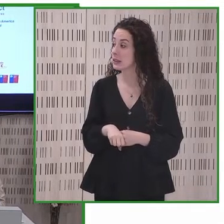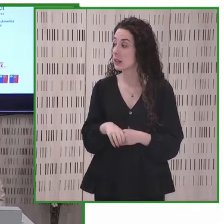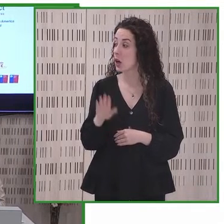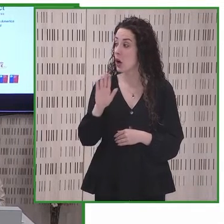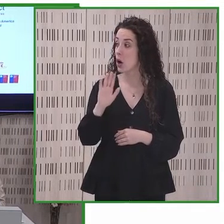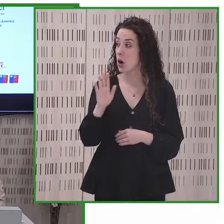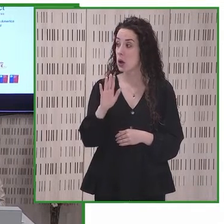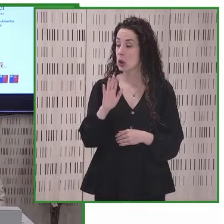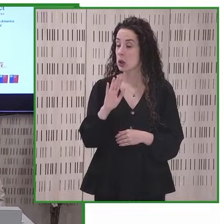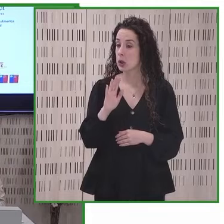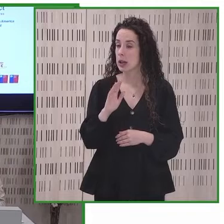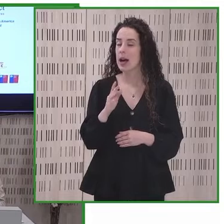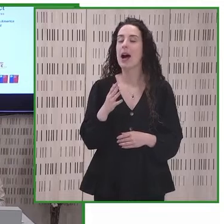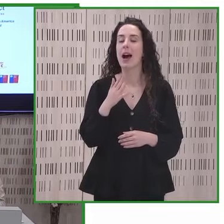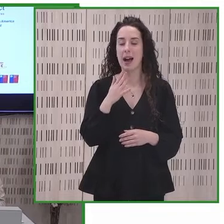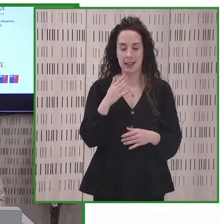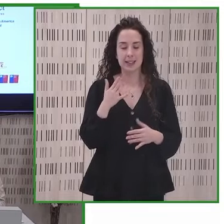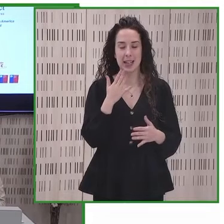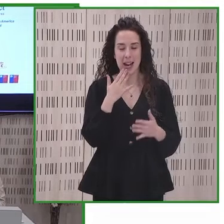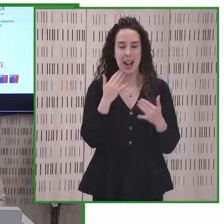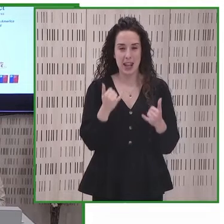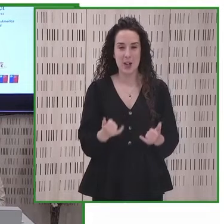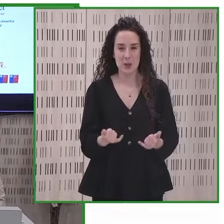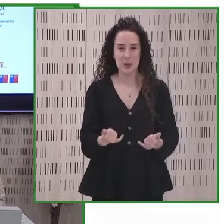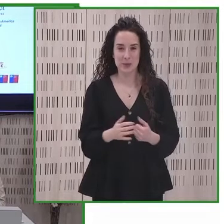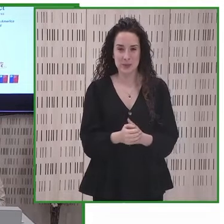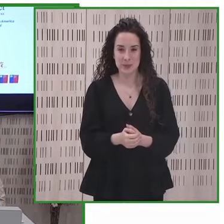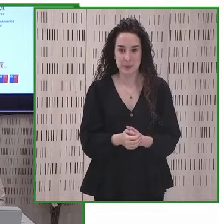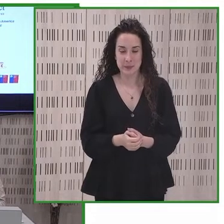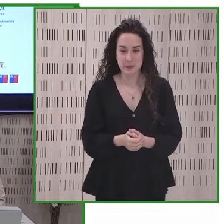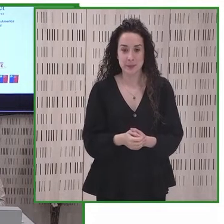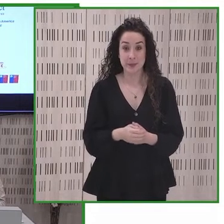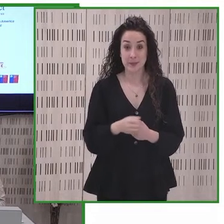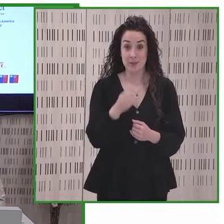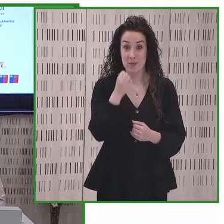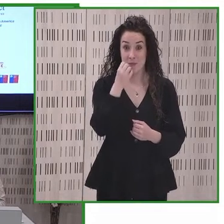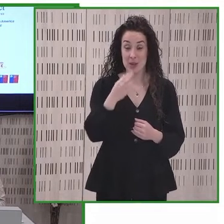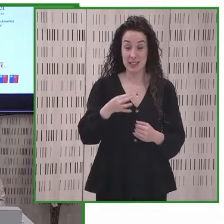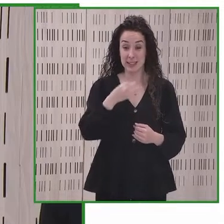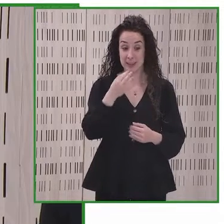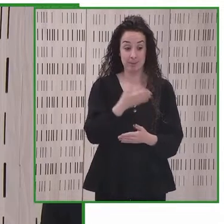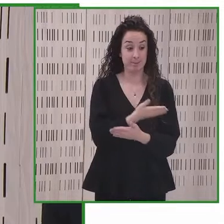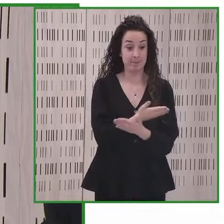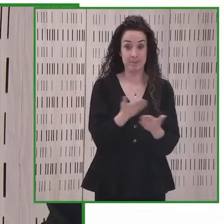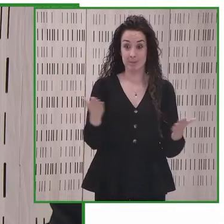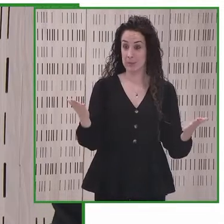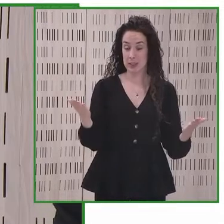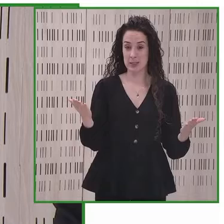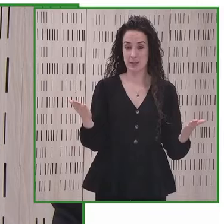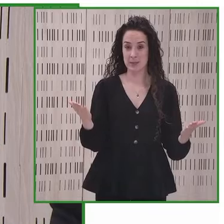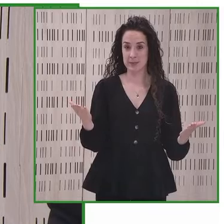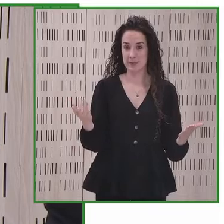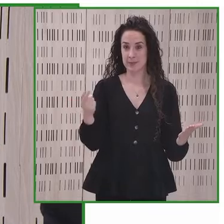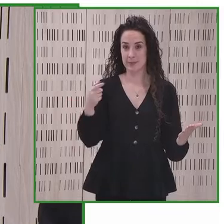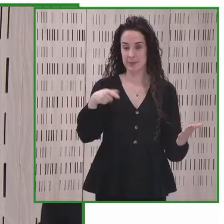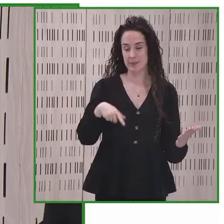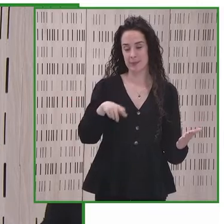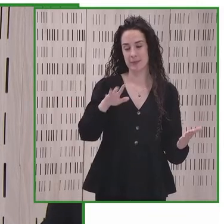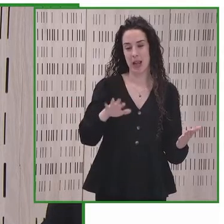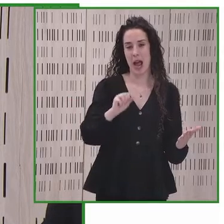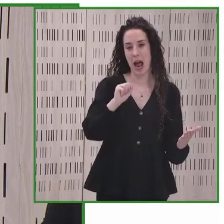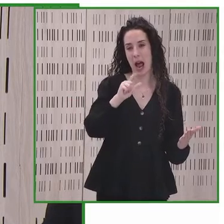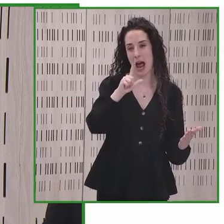Hola. Ahora. Mejor. Pues buenas tardes a todos y a todas. Alberto Durán,